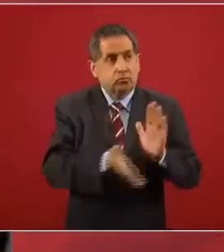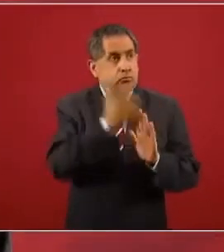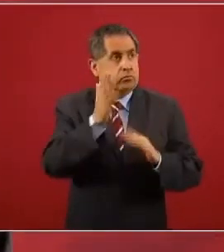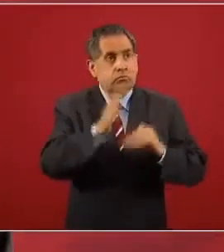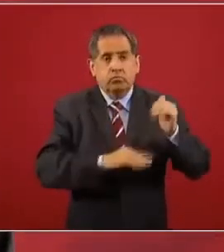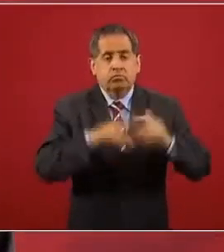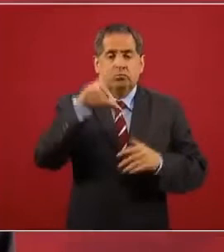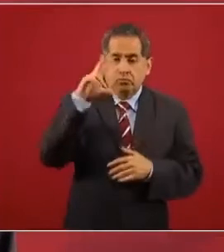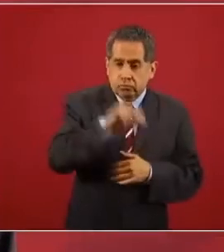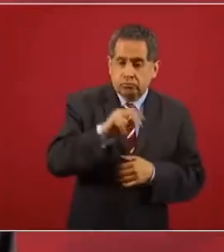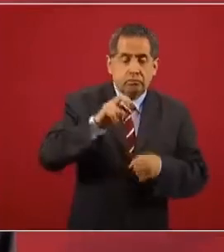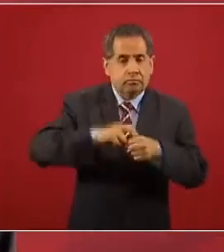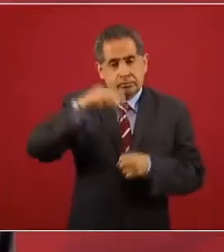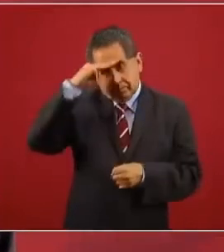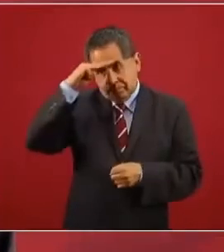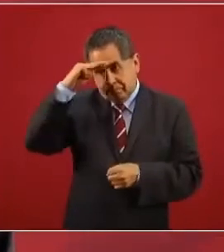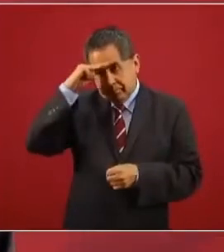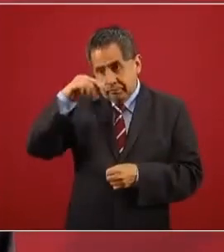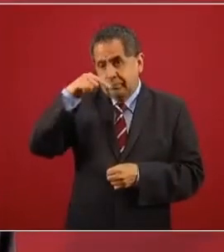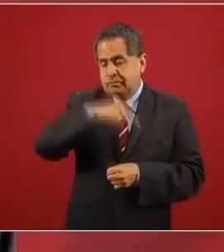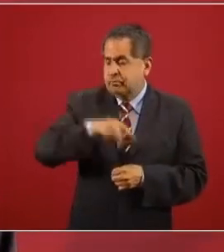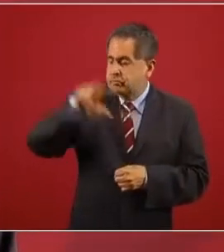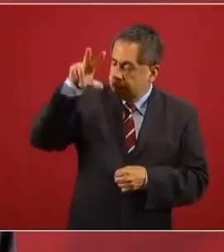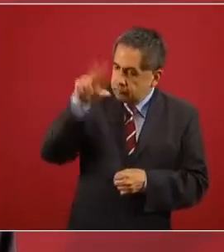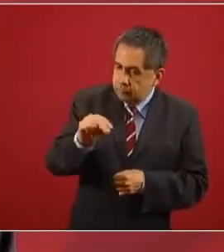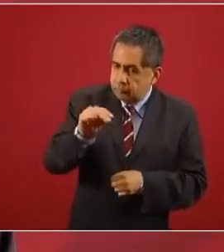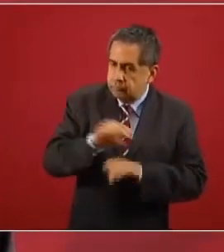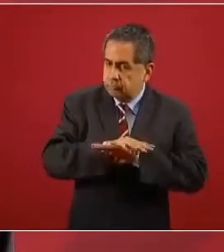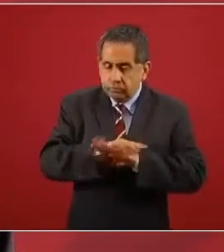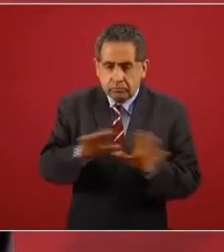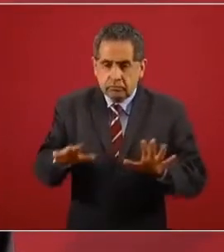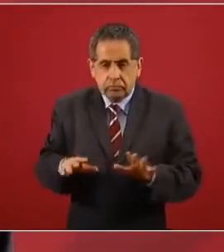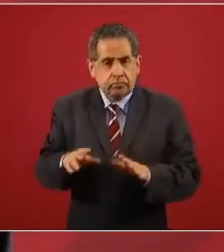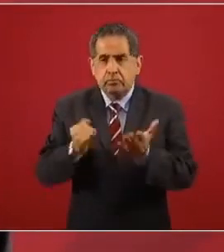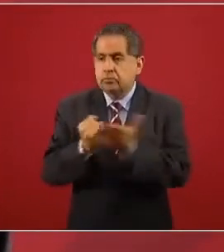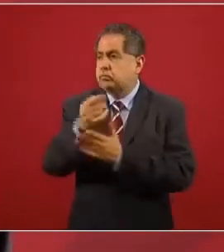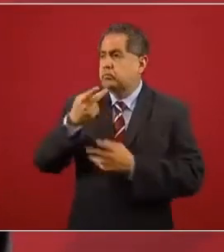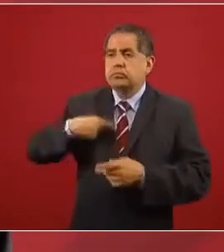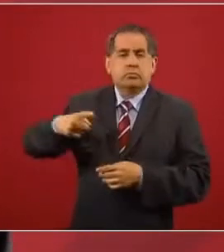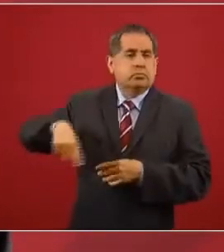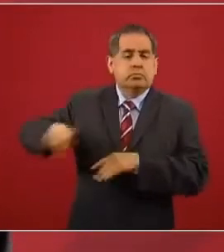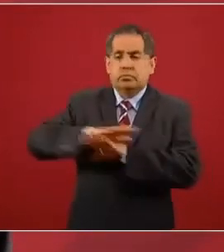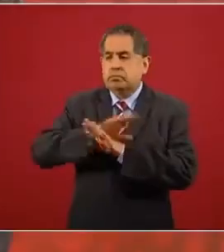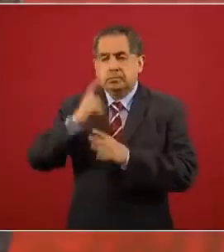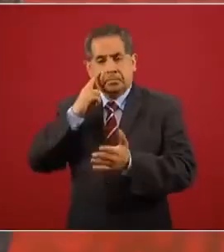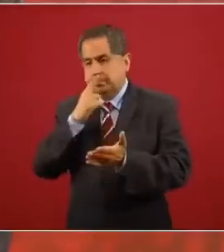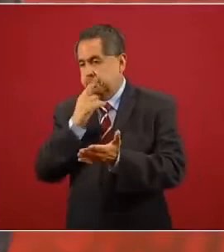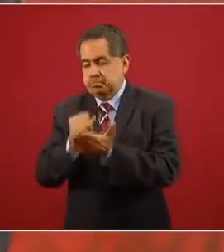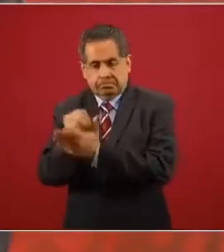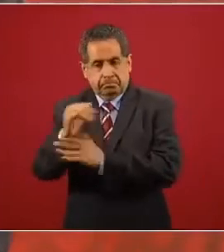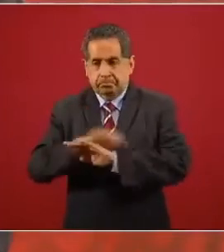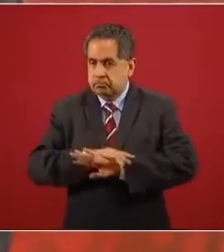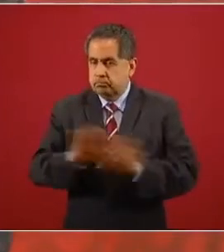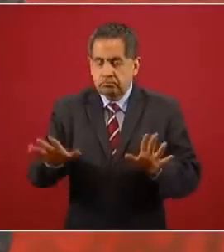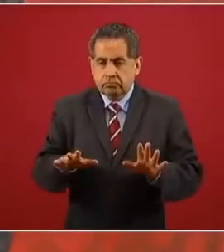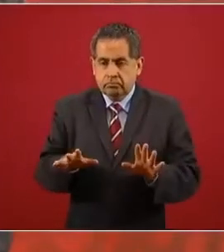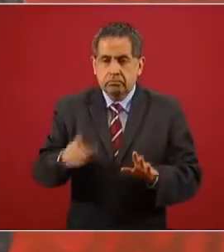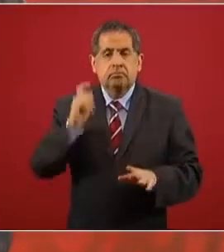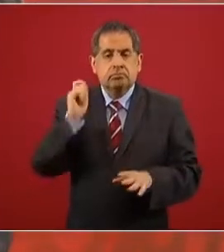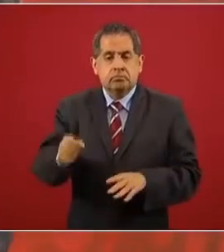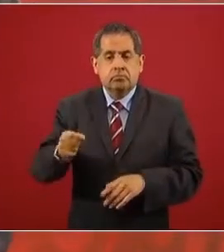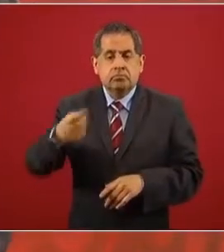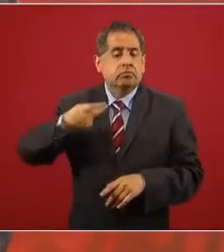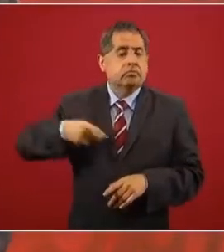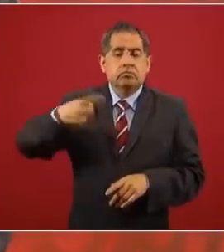en Mexicali, porque así lo decidió la gente y en la democracia el